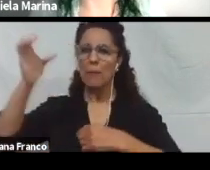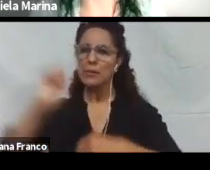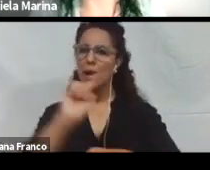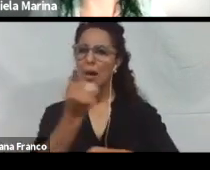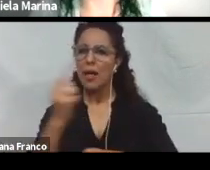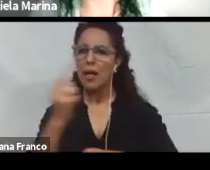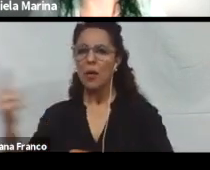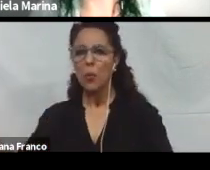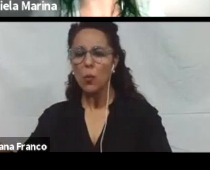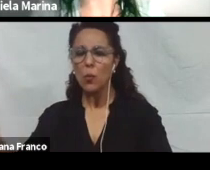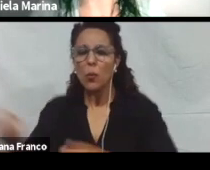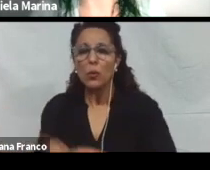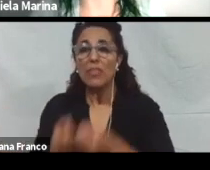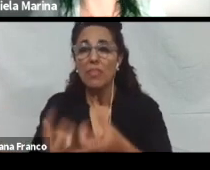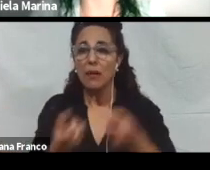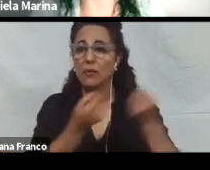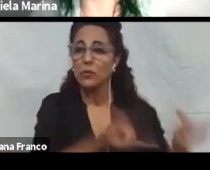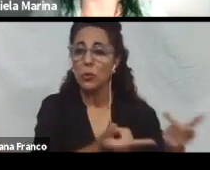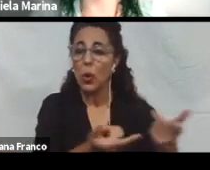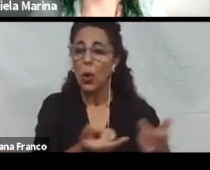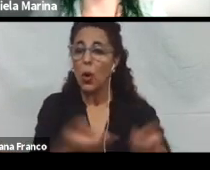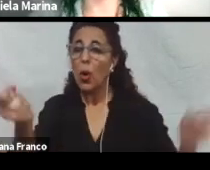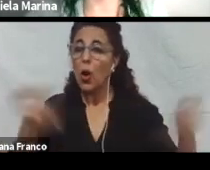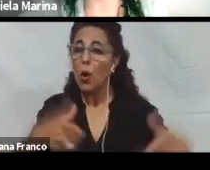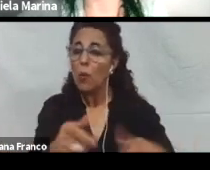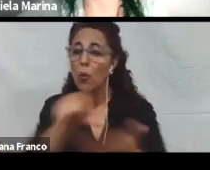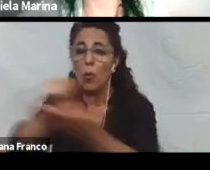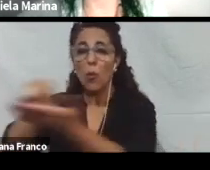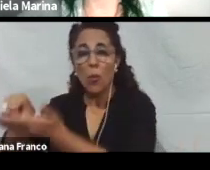y brindando un espacio común de aprendizaje para todos.